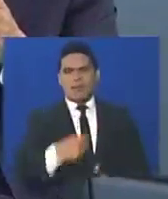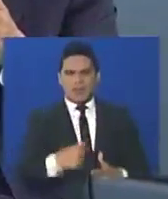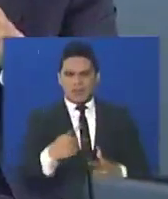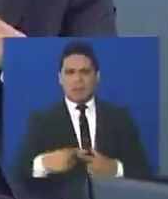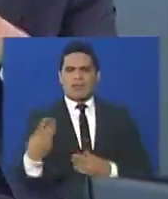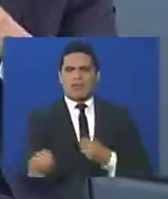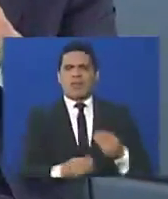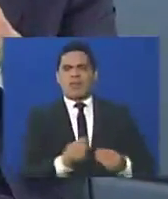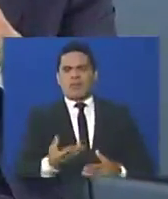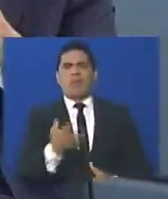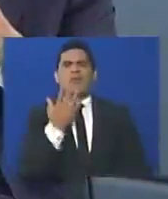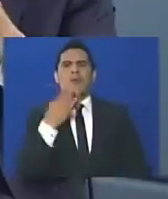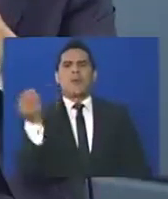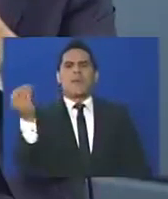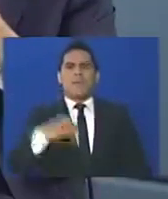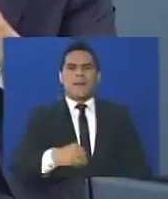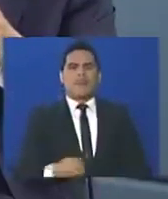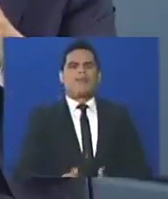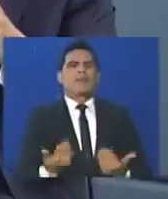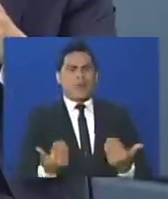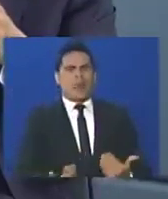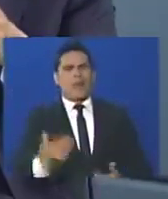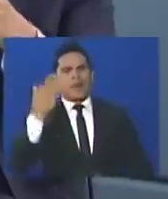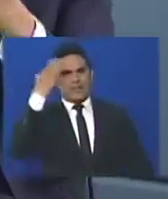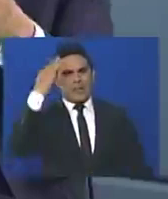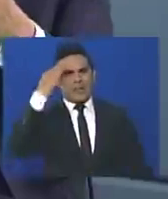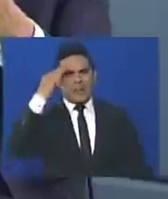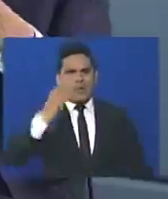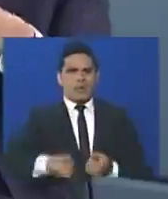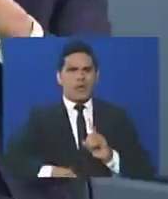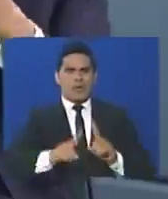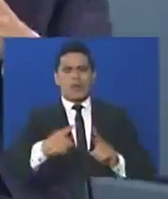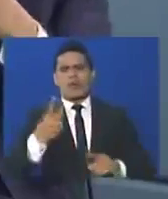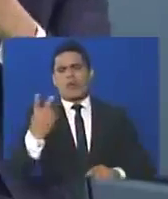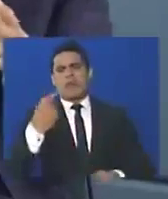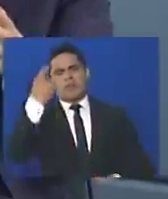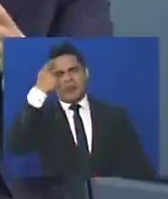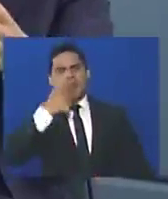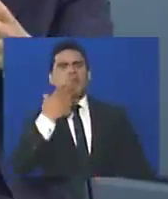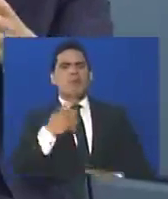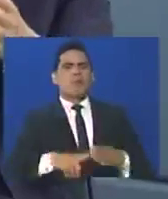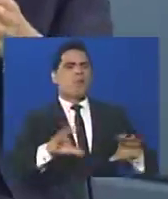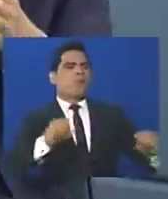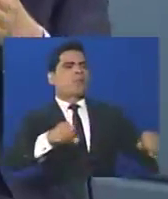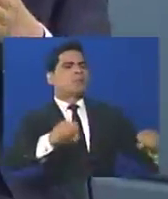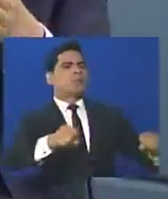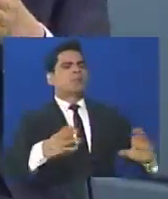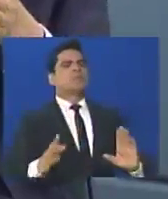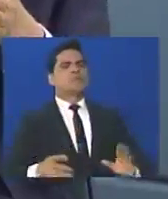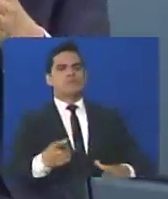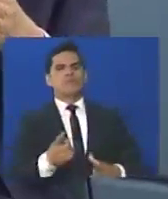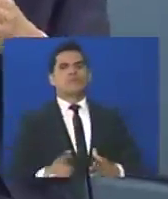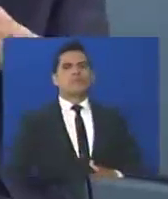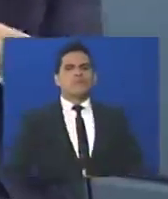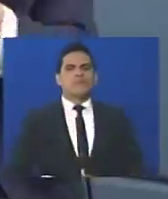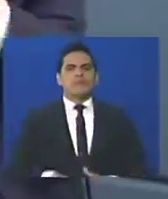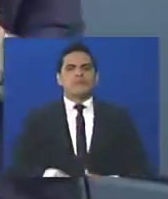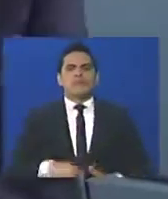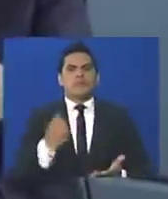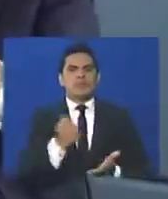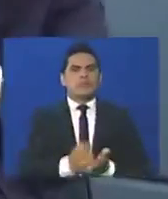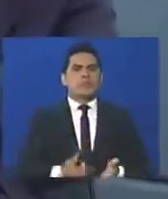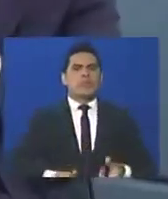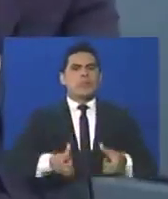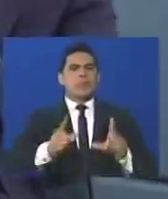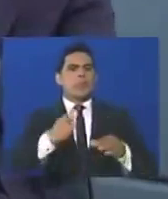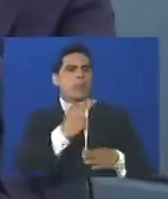lo que es que además de los homicidios, entonces ahora sepamos, que cualquier tipo de una motocicleta de civil, a lo mejor es uno de estos tipos con licencia